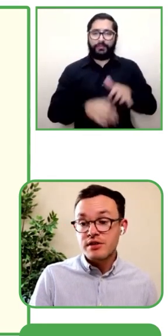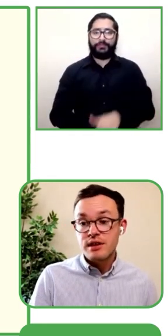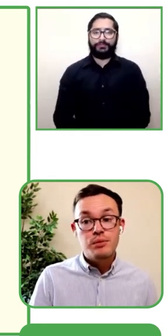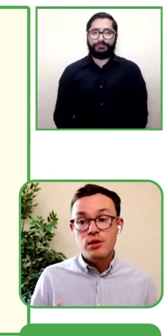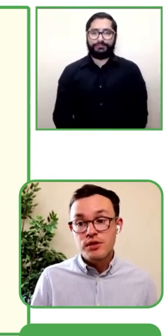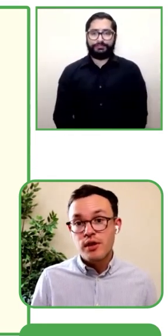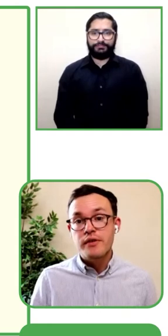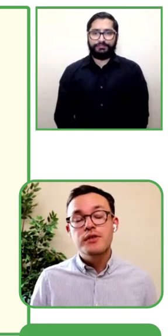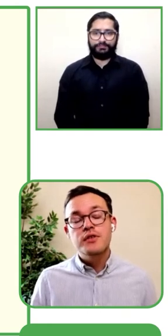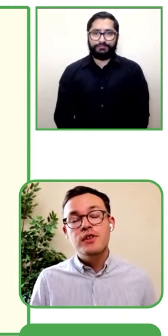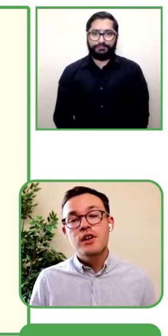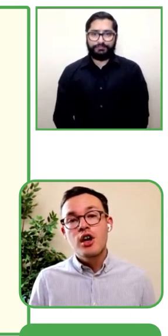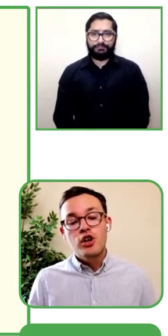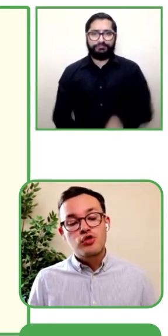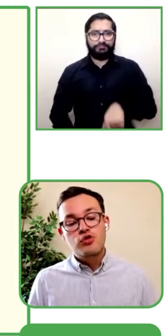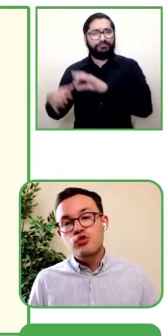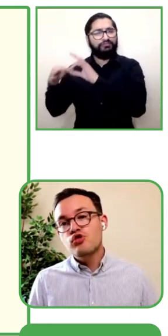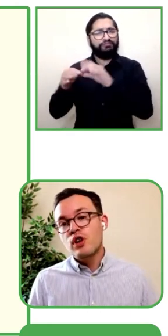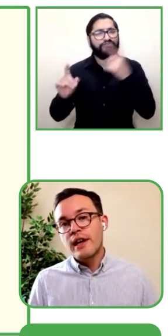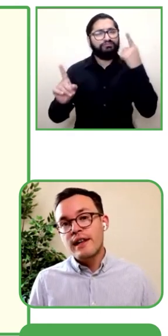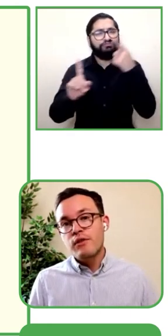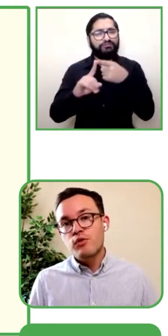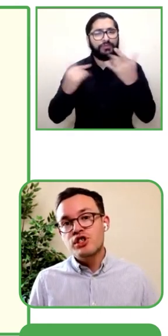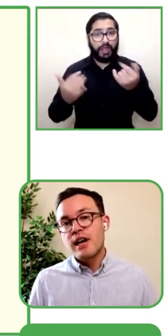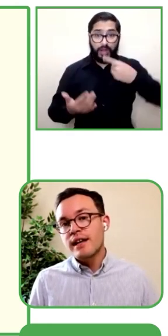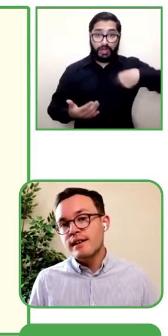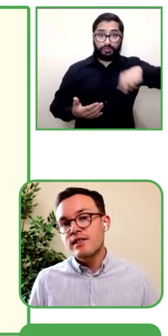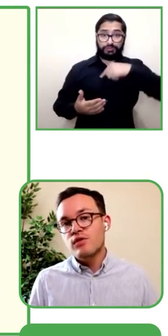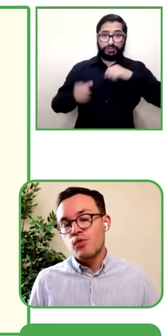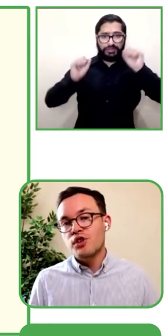tratamos de ayudar a los padres